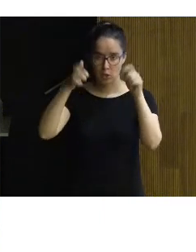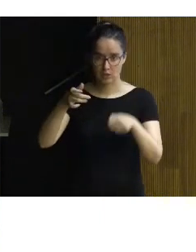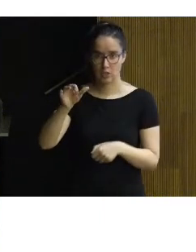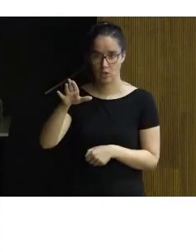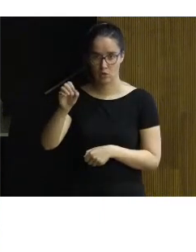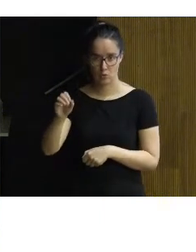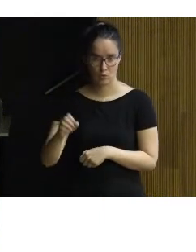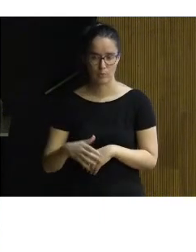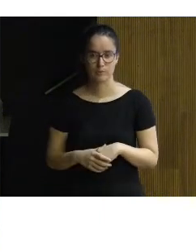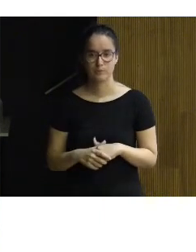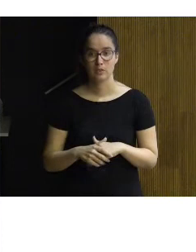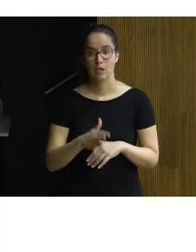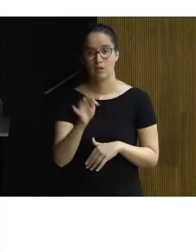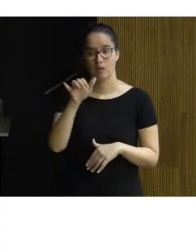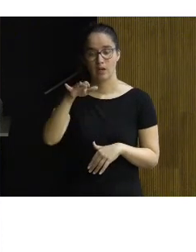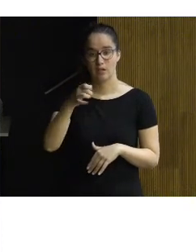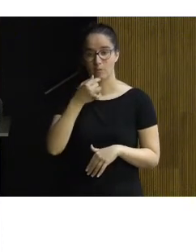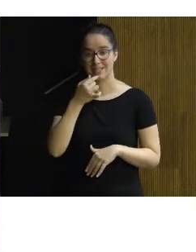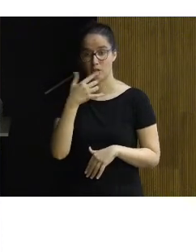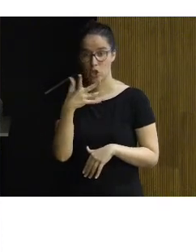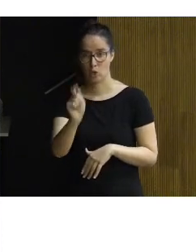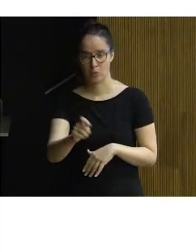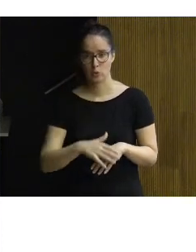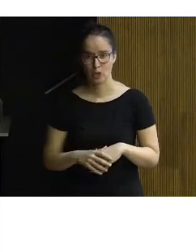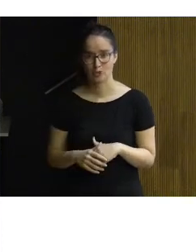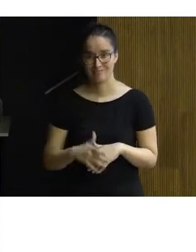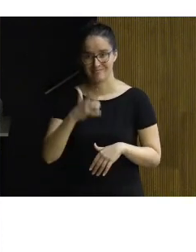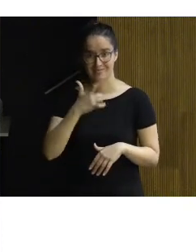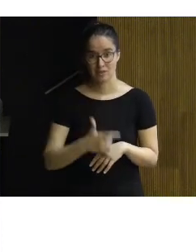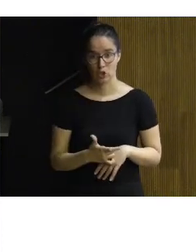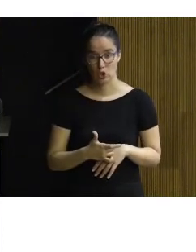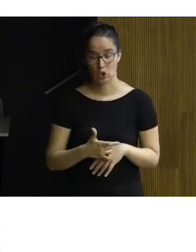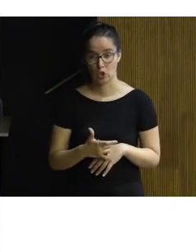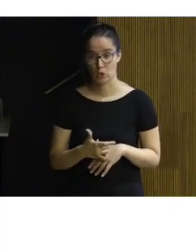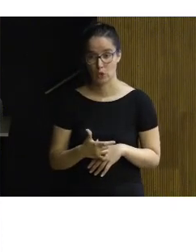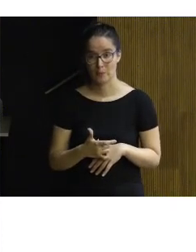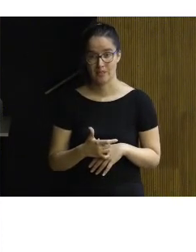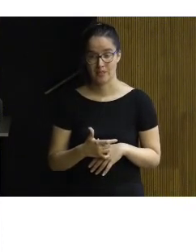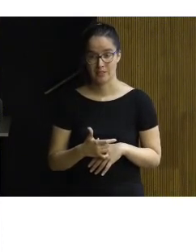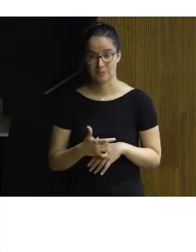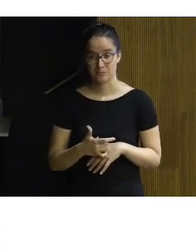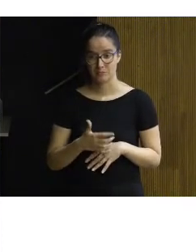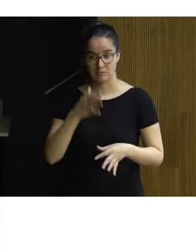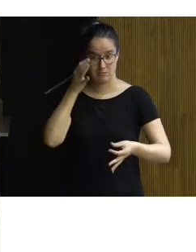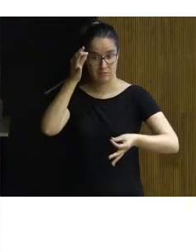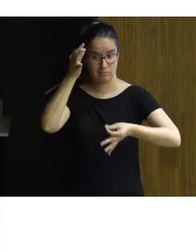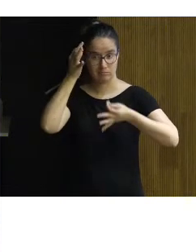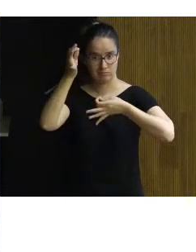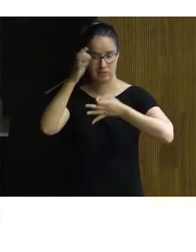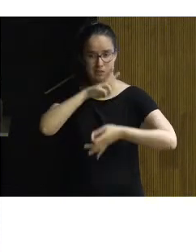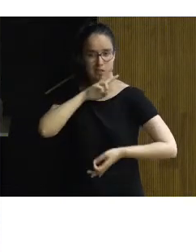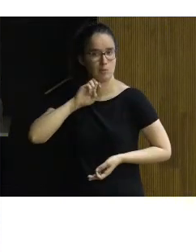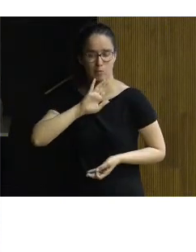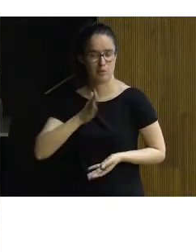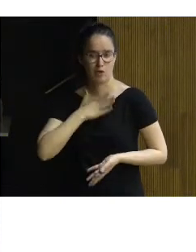este bien cultural como Fernando me está pasando lo de los cinco minutos yo no voy a haceros un detalle del valor